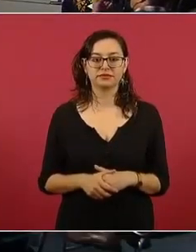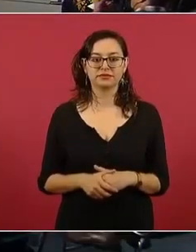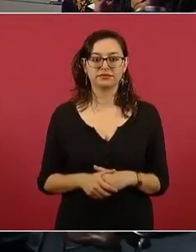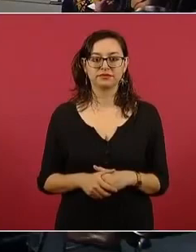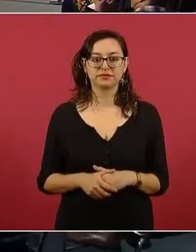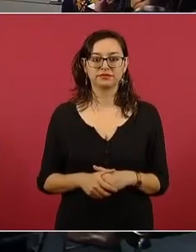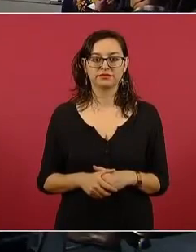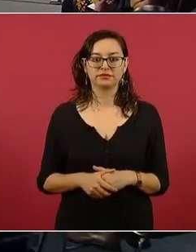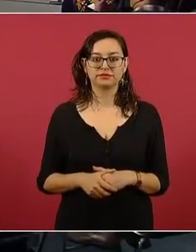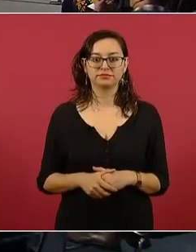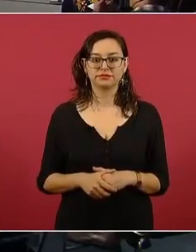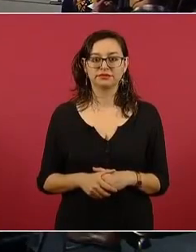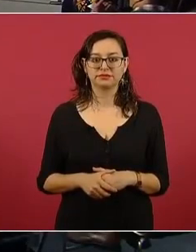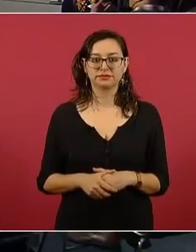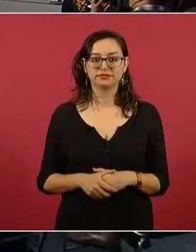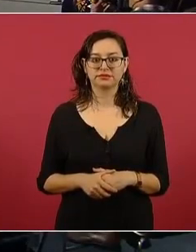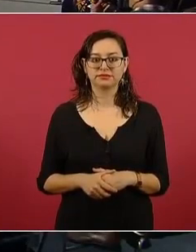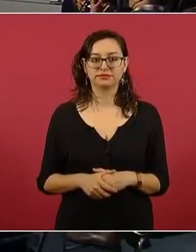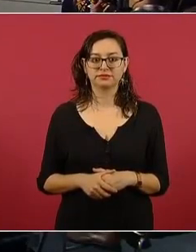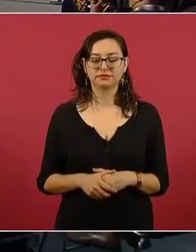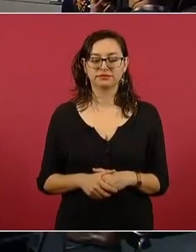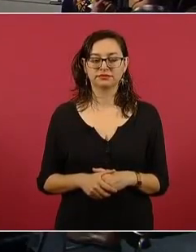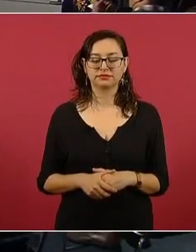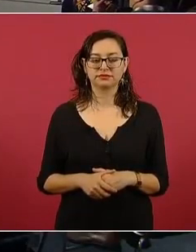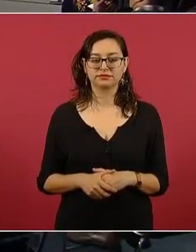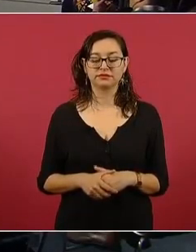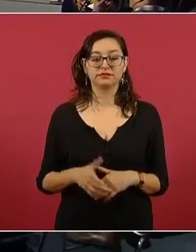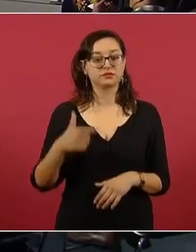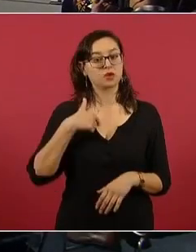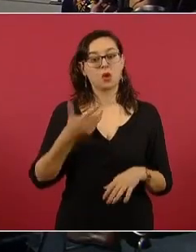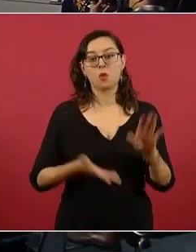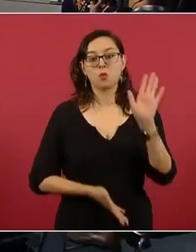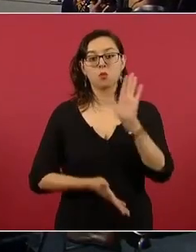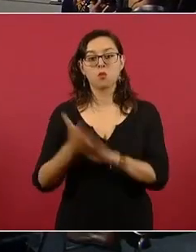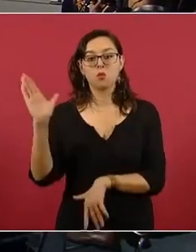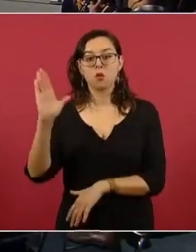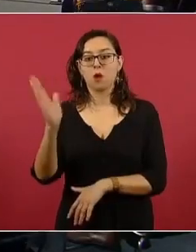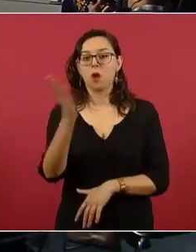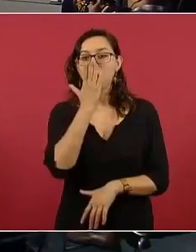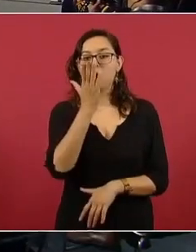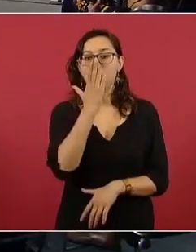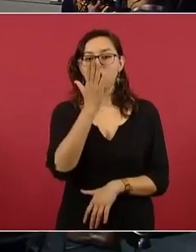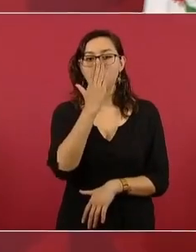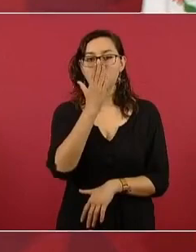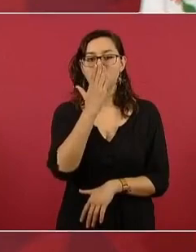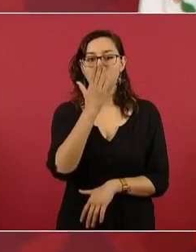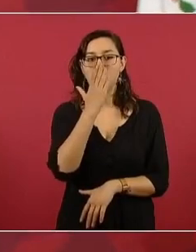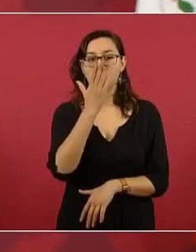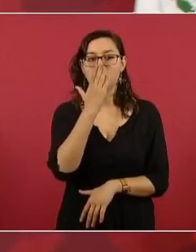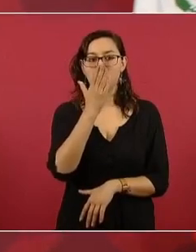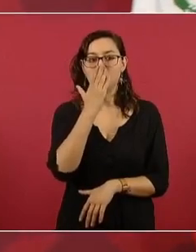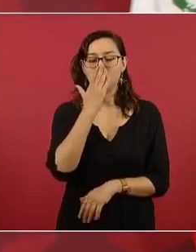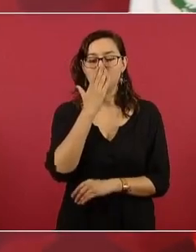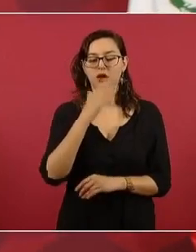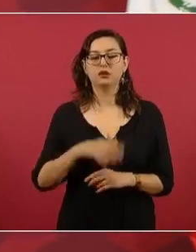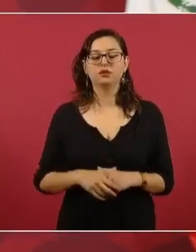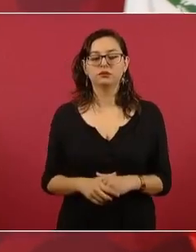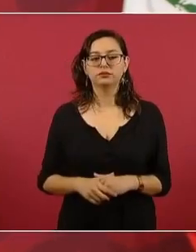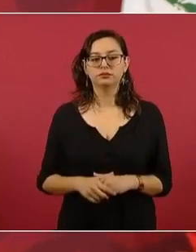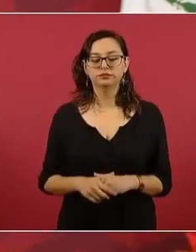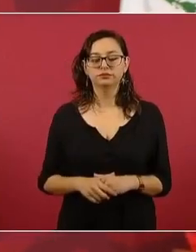Sí, sí, es que vamos a Sonora, vamos a estar en Sonora,